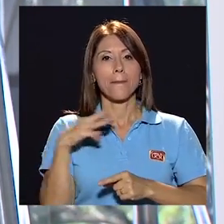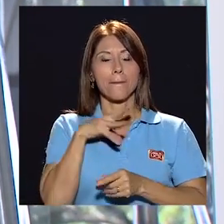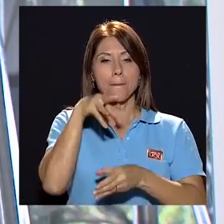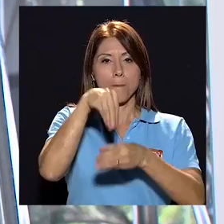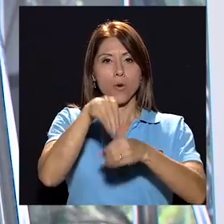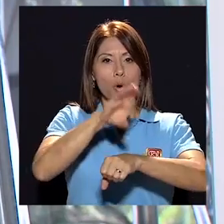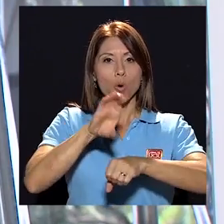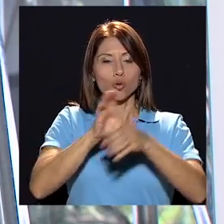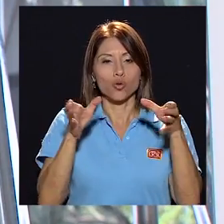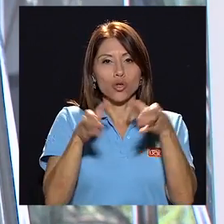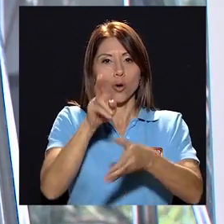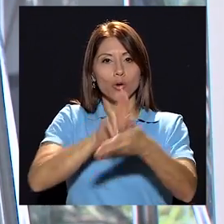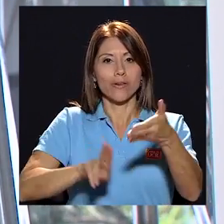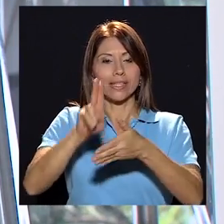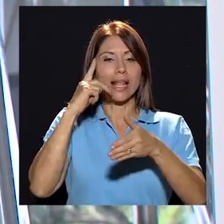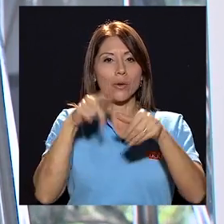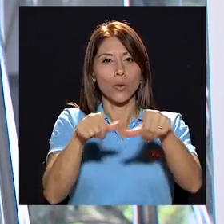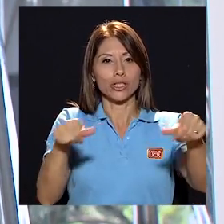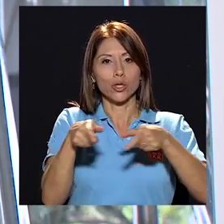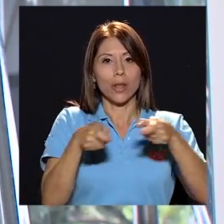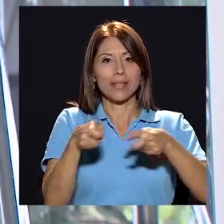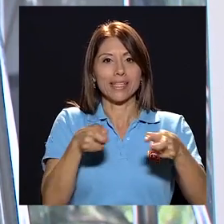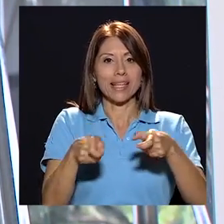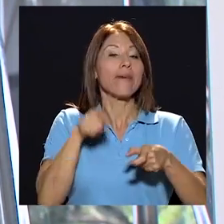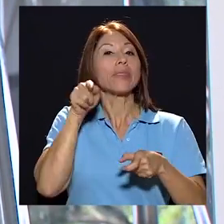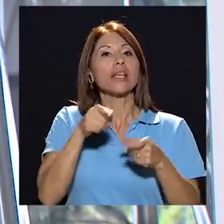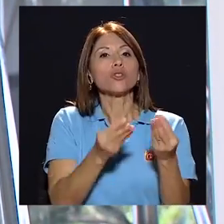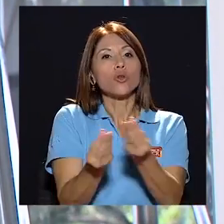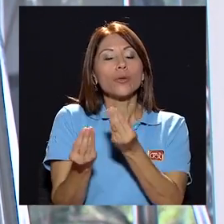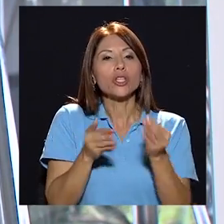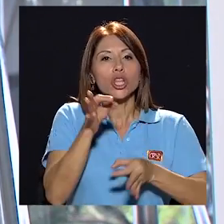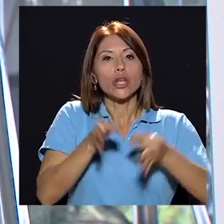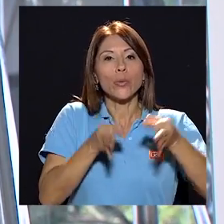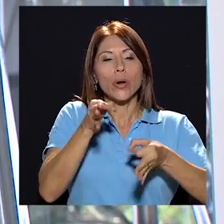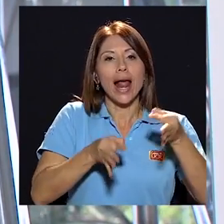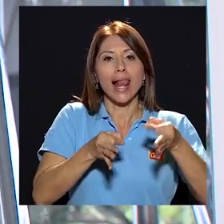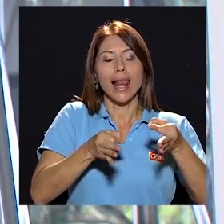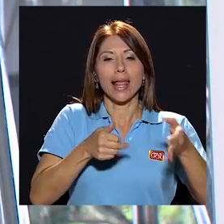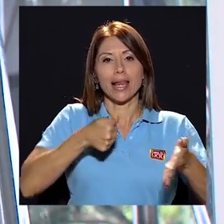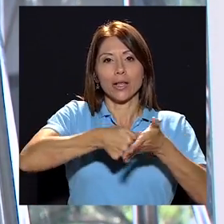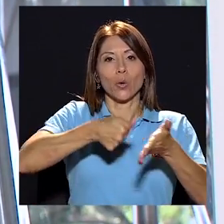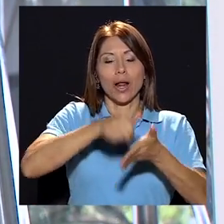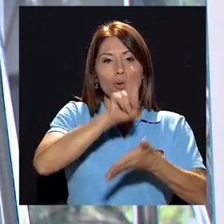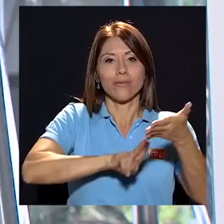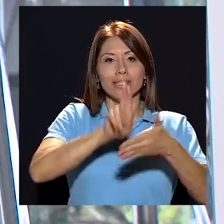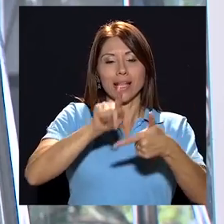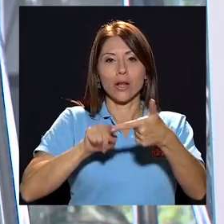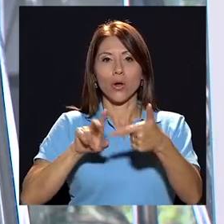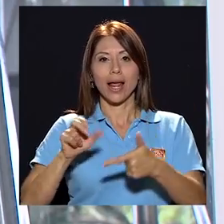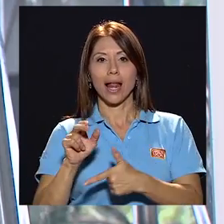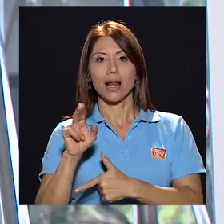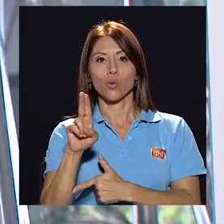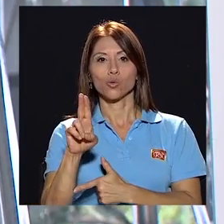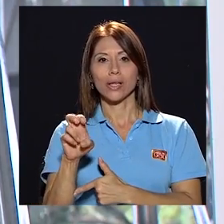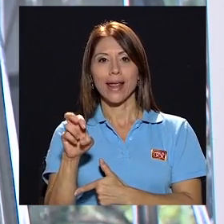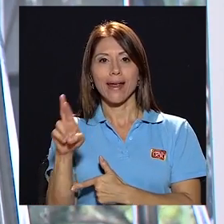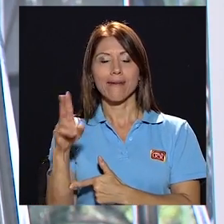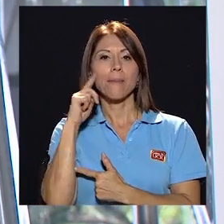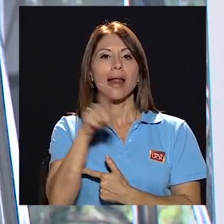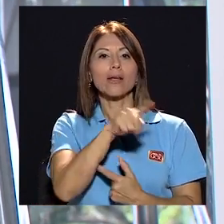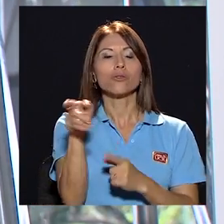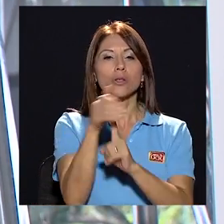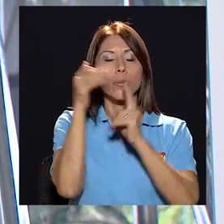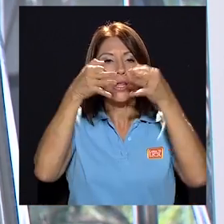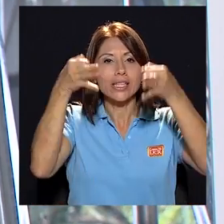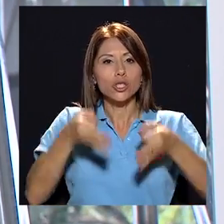a ser miembros del Consejo Universitario por el Sector Administrativo. Esta es una producción del Tribunal Electoral Universitario y Canal UCR para que